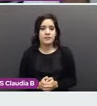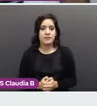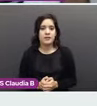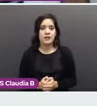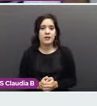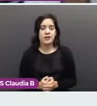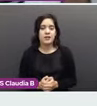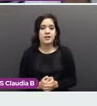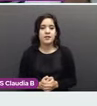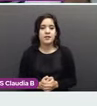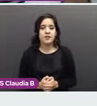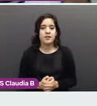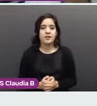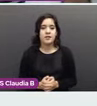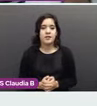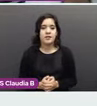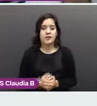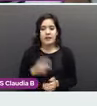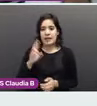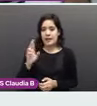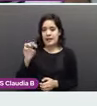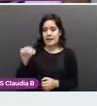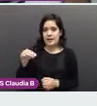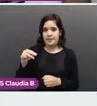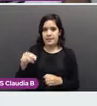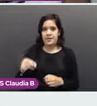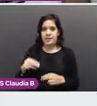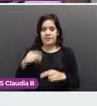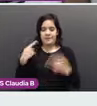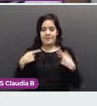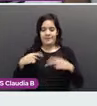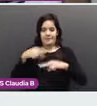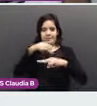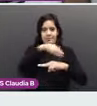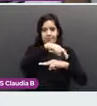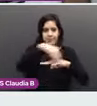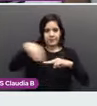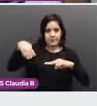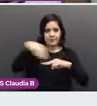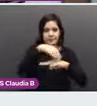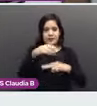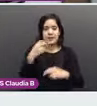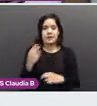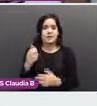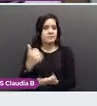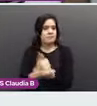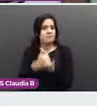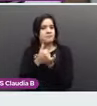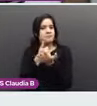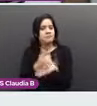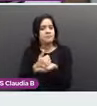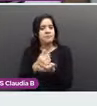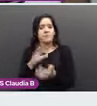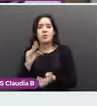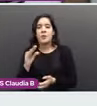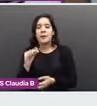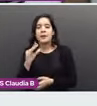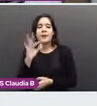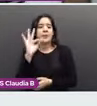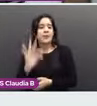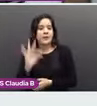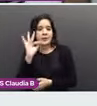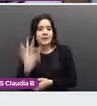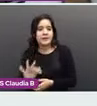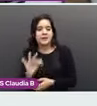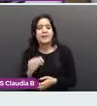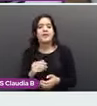La resonancia magnética va a ser el de mayor sensibilidad, de un 91% a un 100%, se va a recomendar a pacientes con mutación